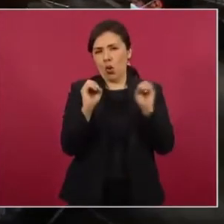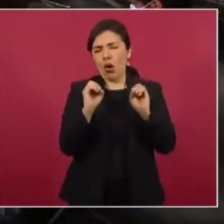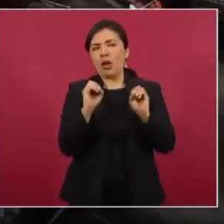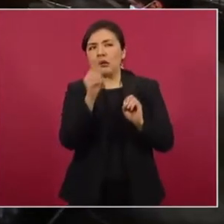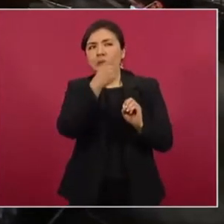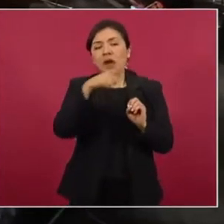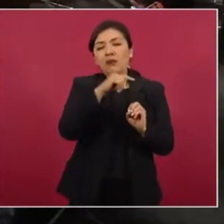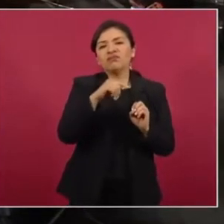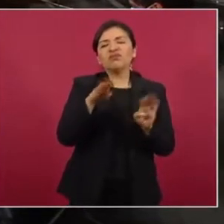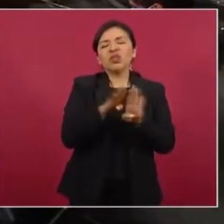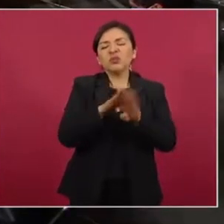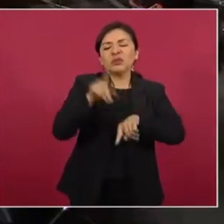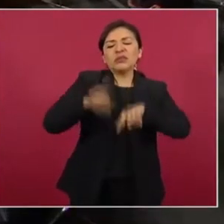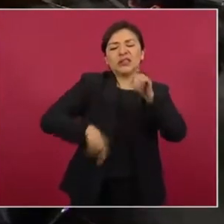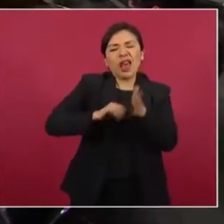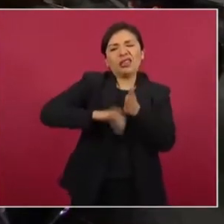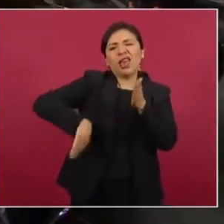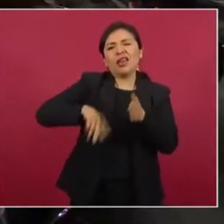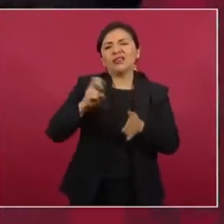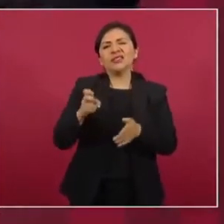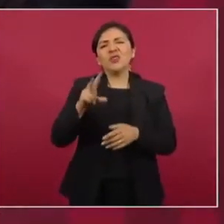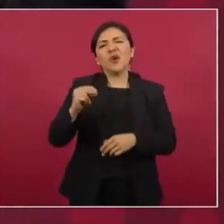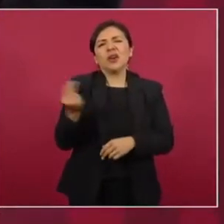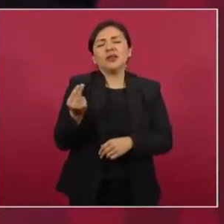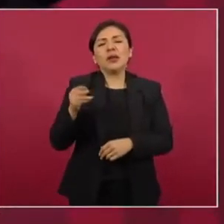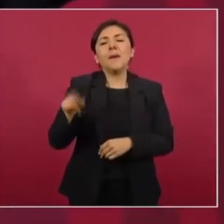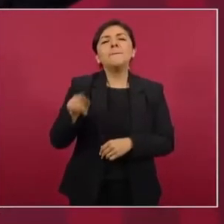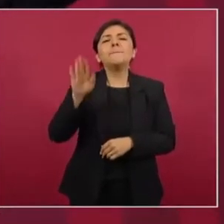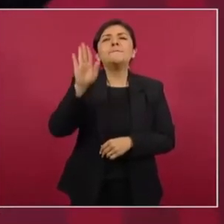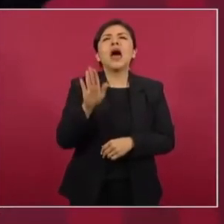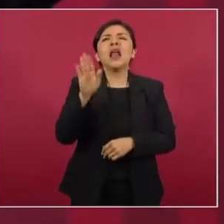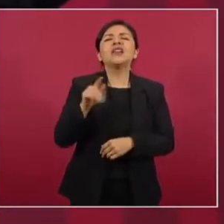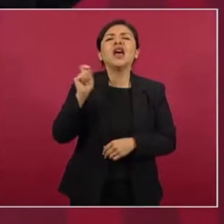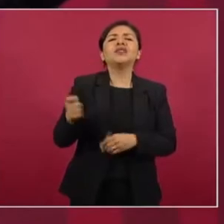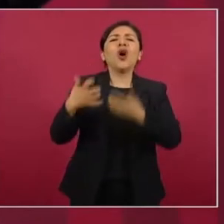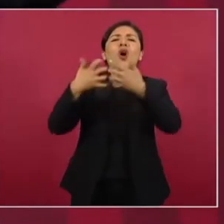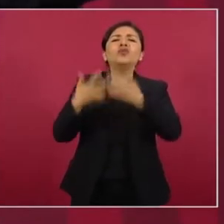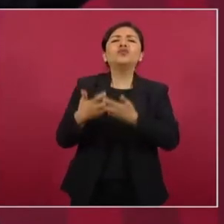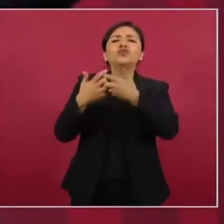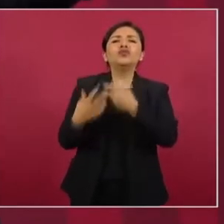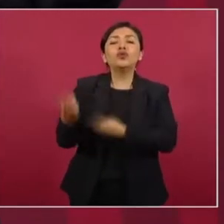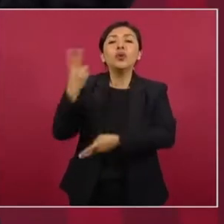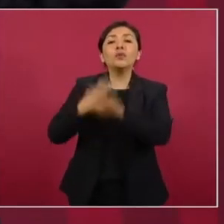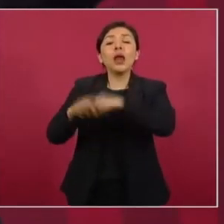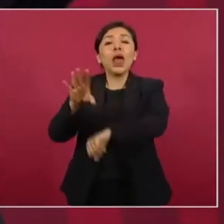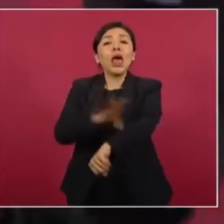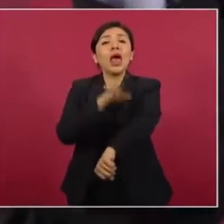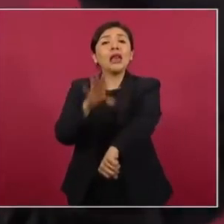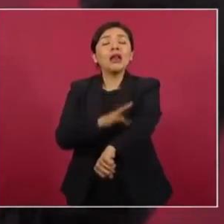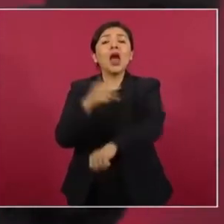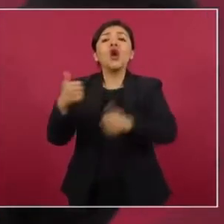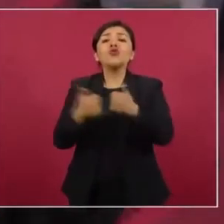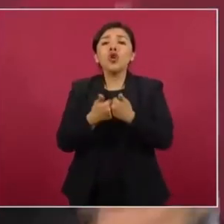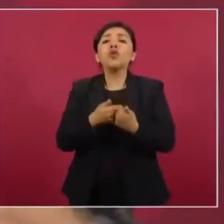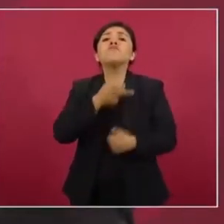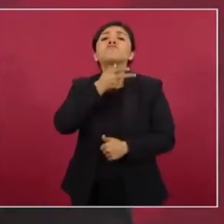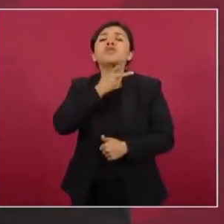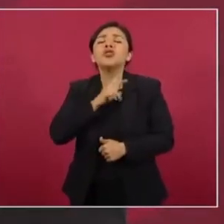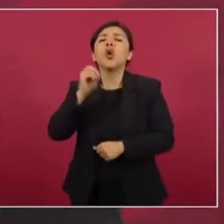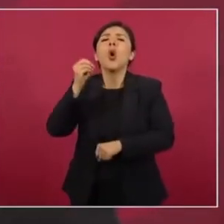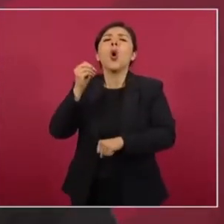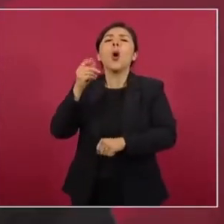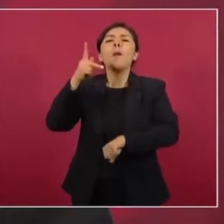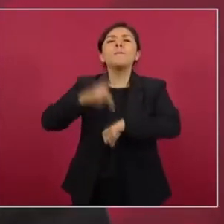excluyeron, como si se tratara de plantas que generaban energía con combustible o con carbón.